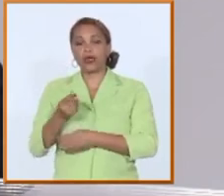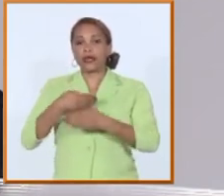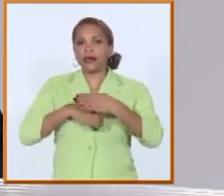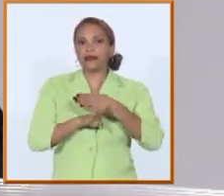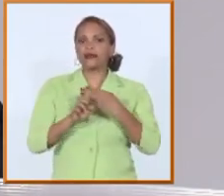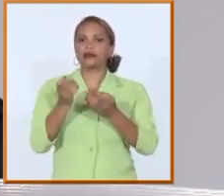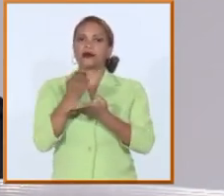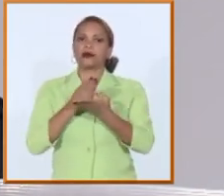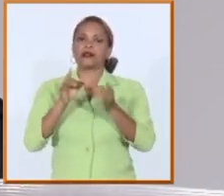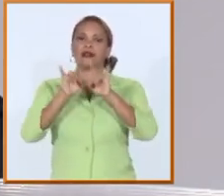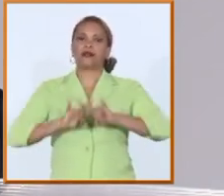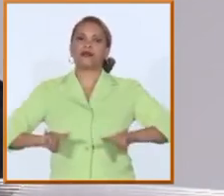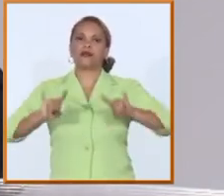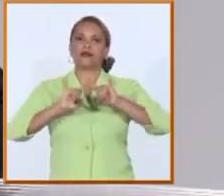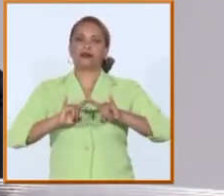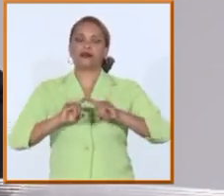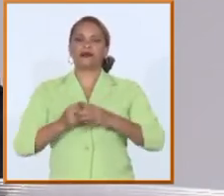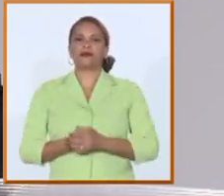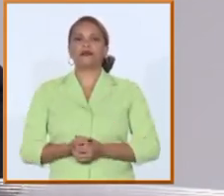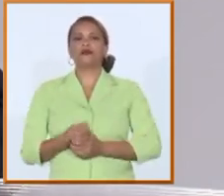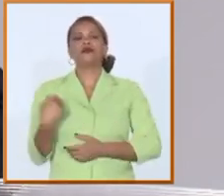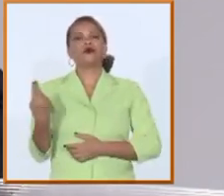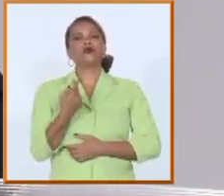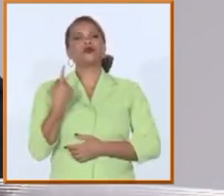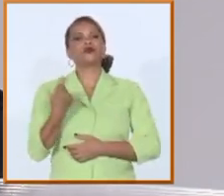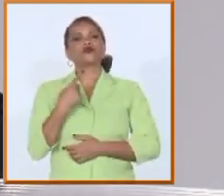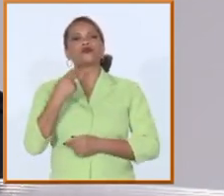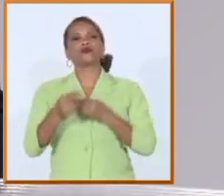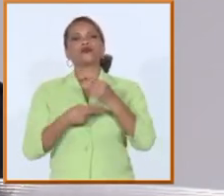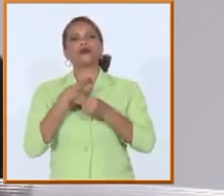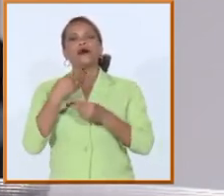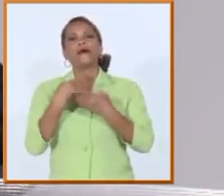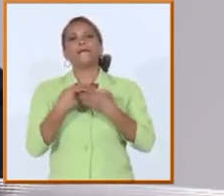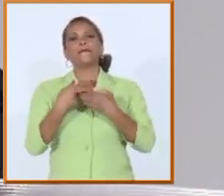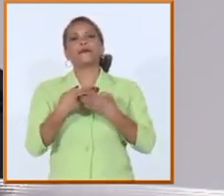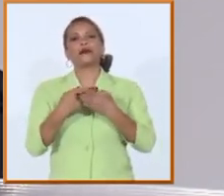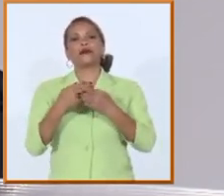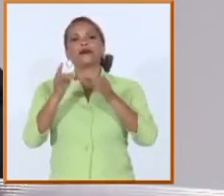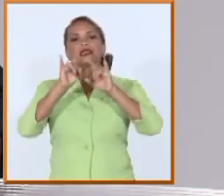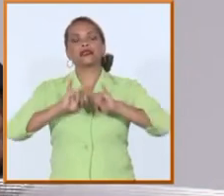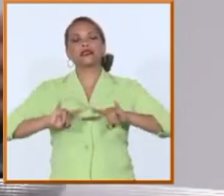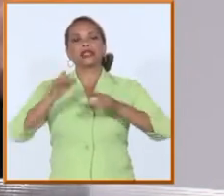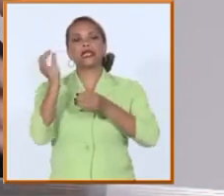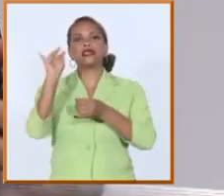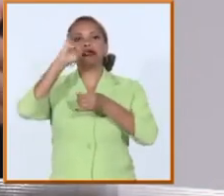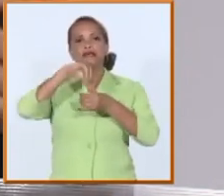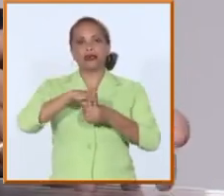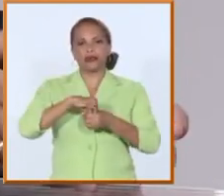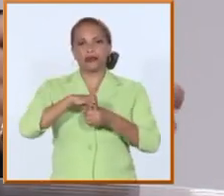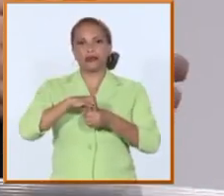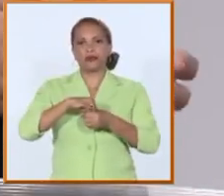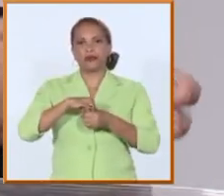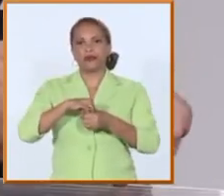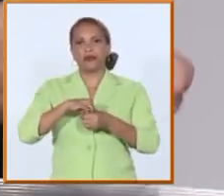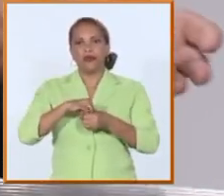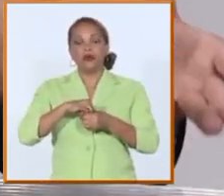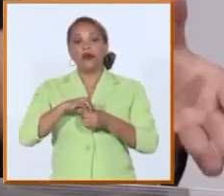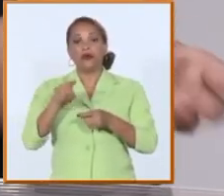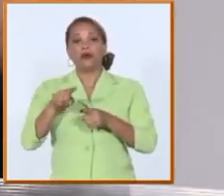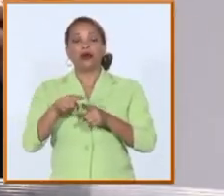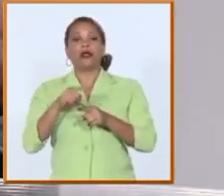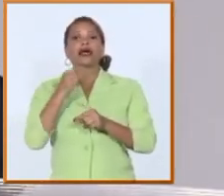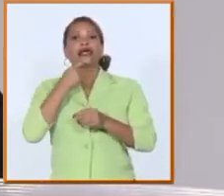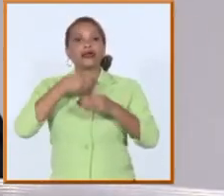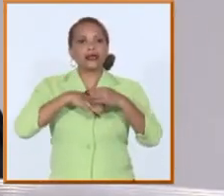hacemos pruebas de ingreso para garantizar que el acceso o para tributar a la calidad del acceso